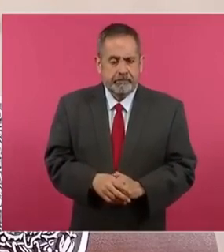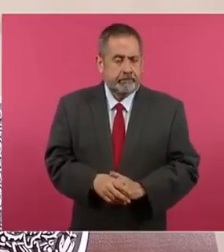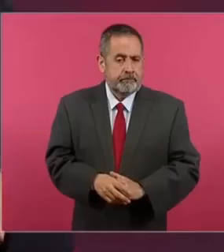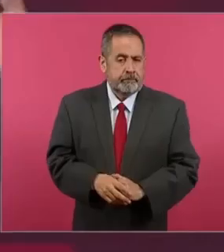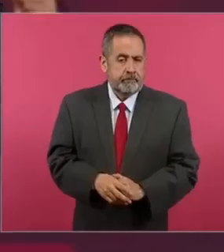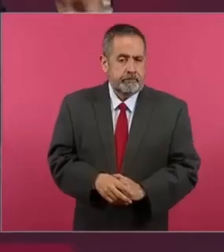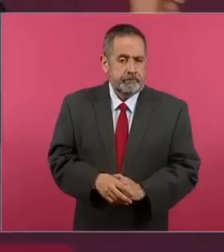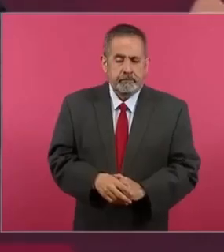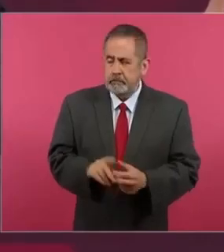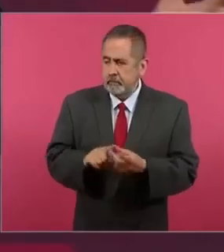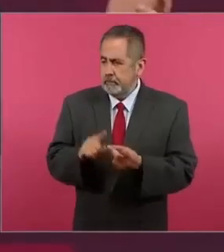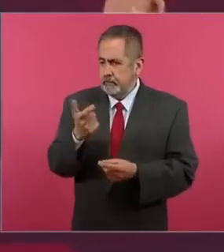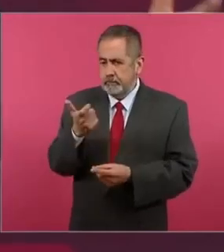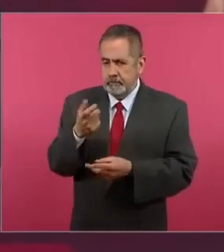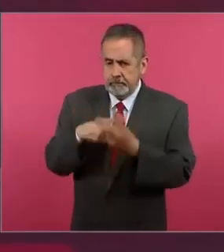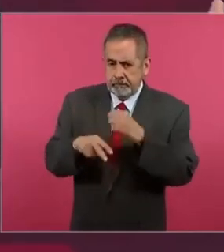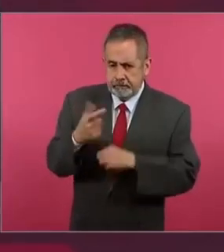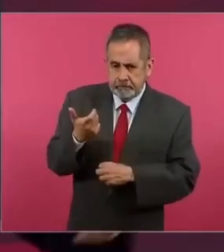¿De dónde